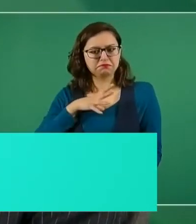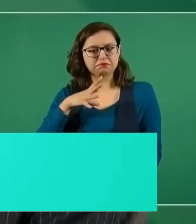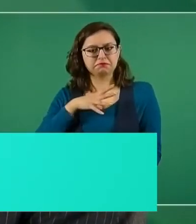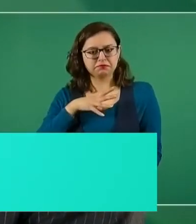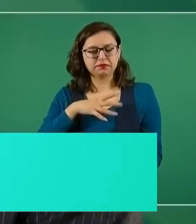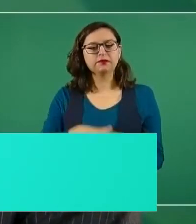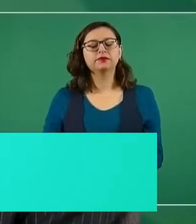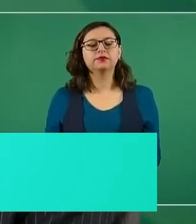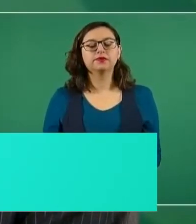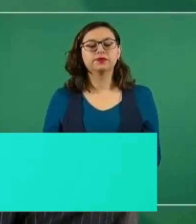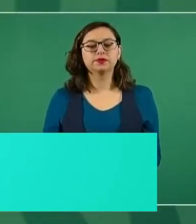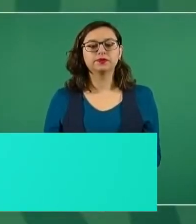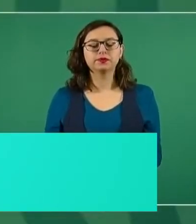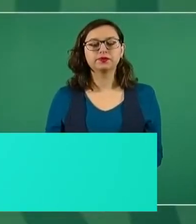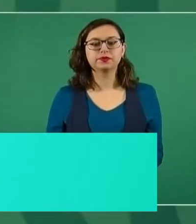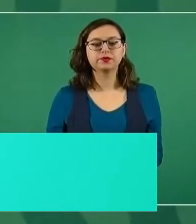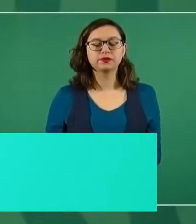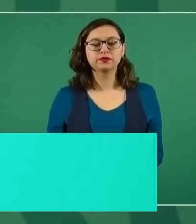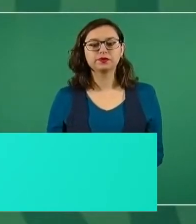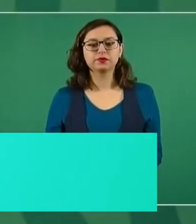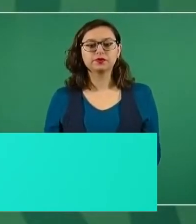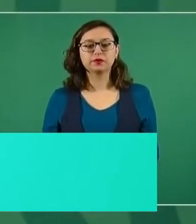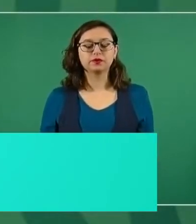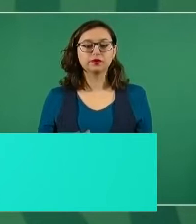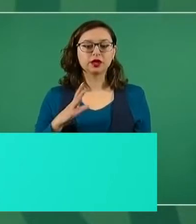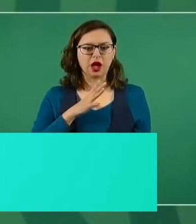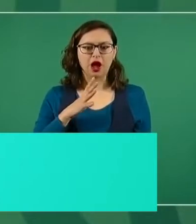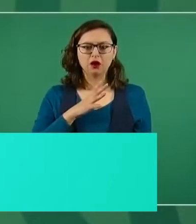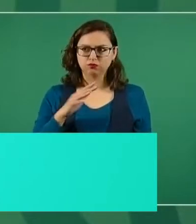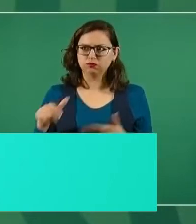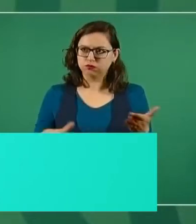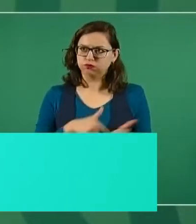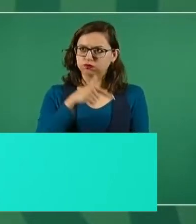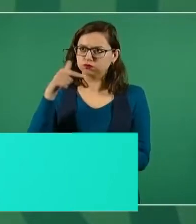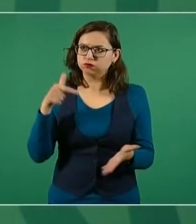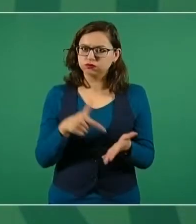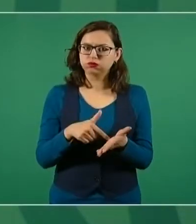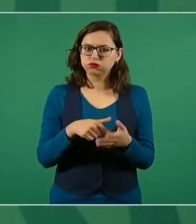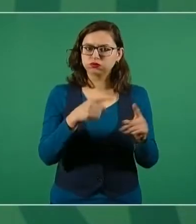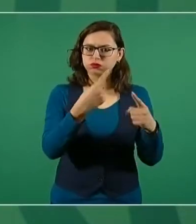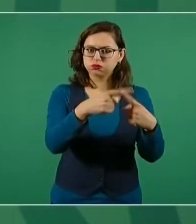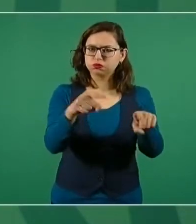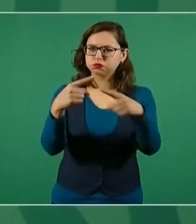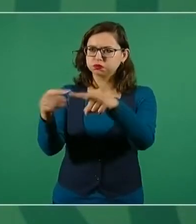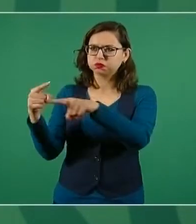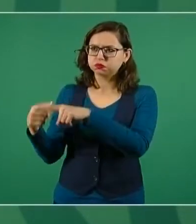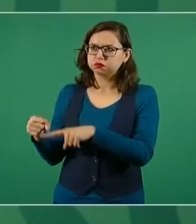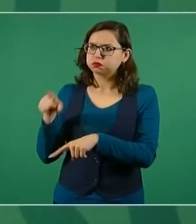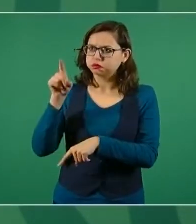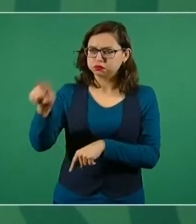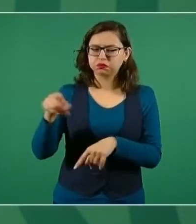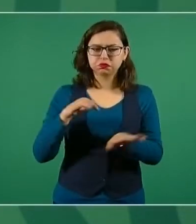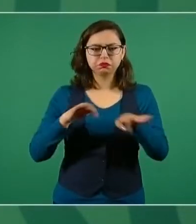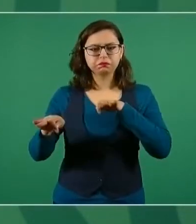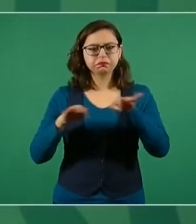Hay espacios para mil 500